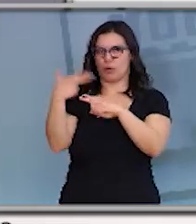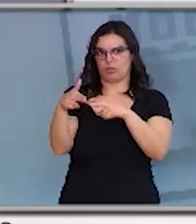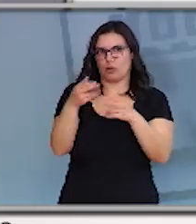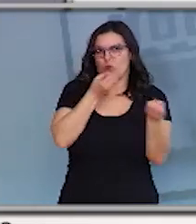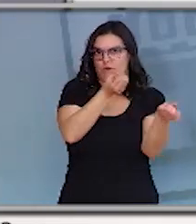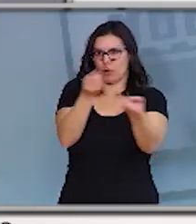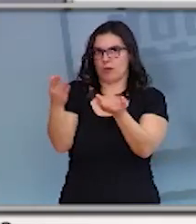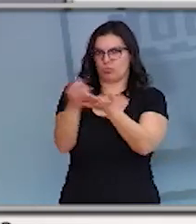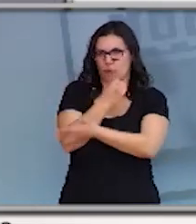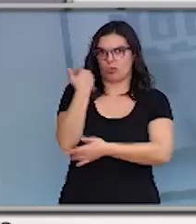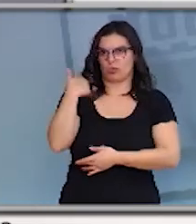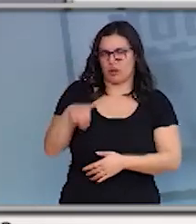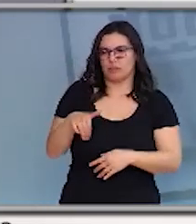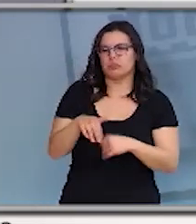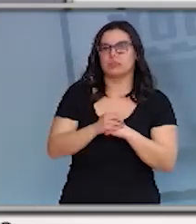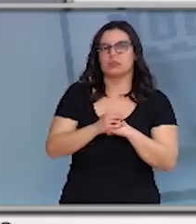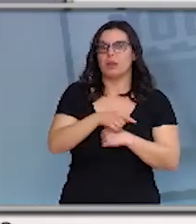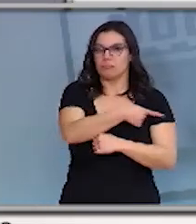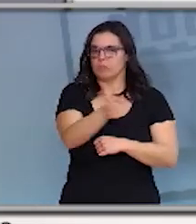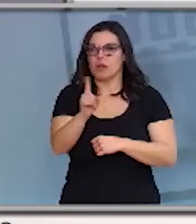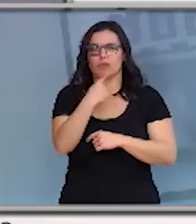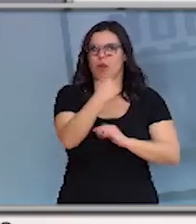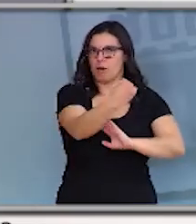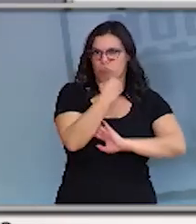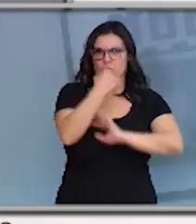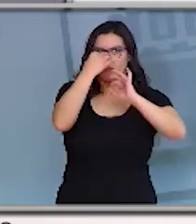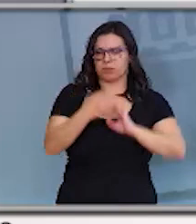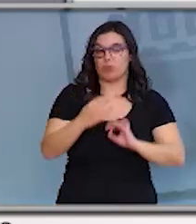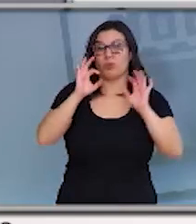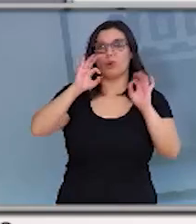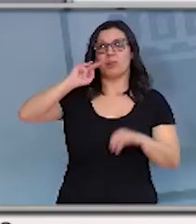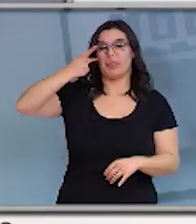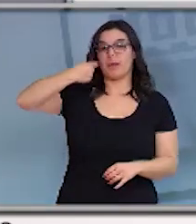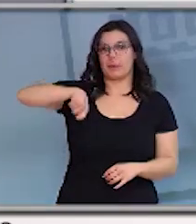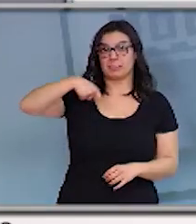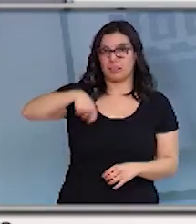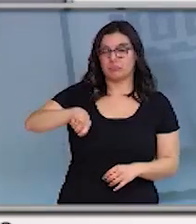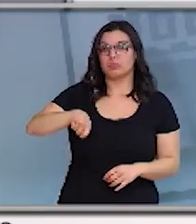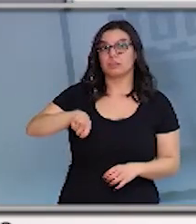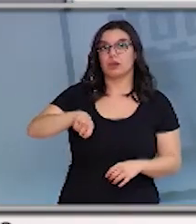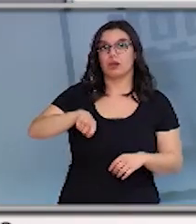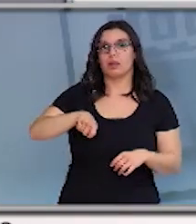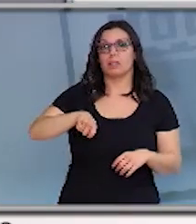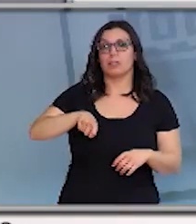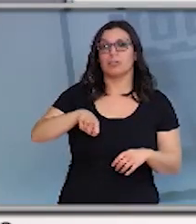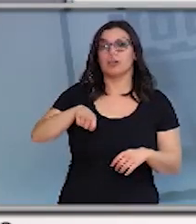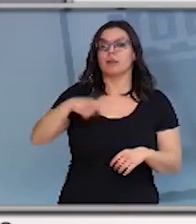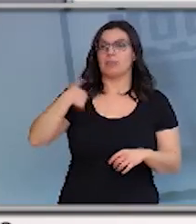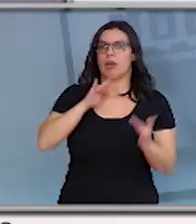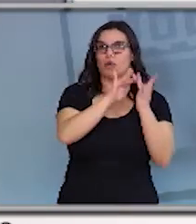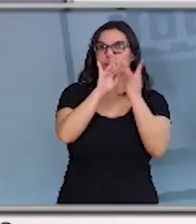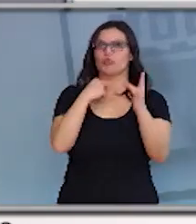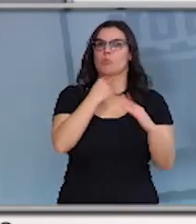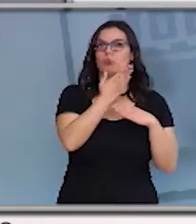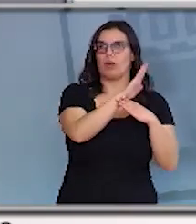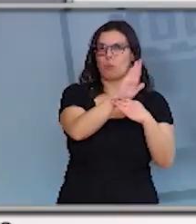Cortes de Castilla y León, nos han dado su respaldo, de hecho, el vicepresidente ha hablado con todos los portavoces, yo también he tenido la